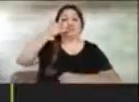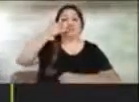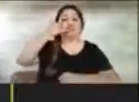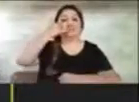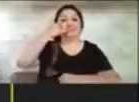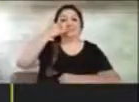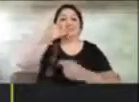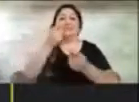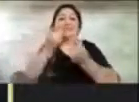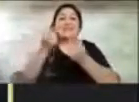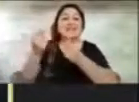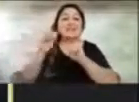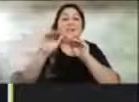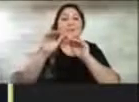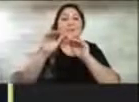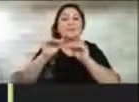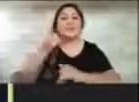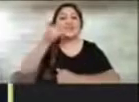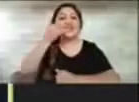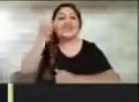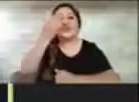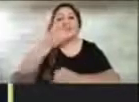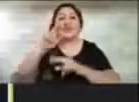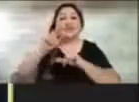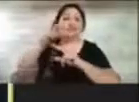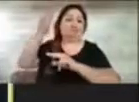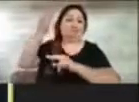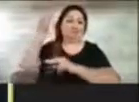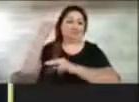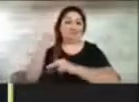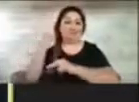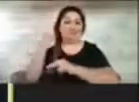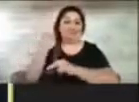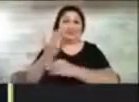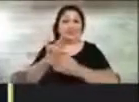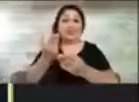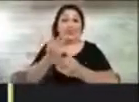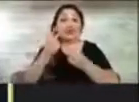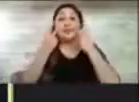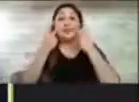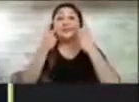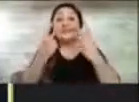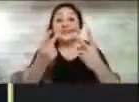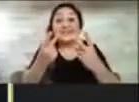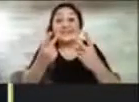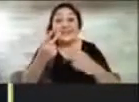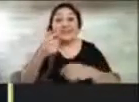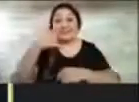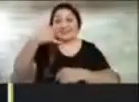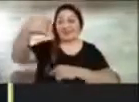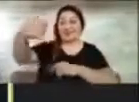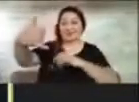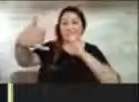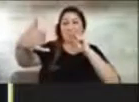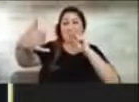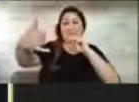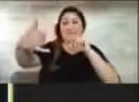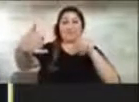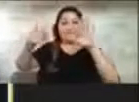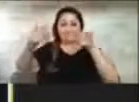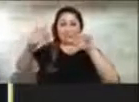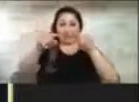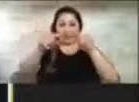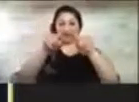Avanza por favor, Almu. ¿Cómo se ve la interfaz para mi mamá? La interfaz para mi mamá se ve así como lo están viendo ustedes.